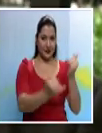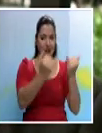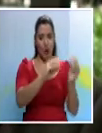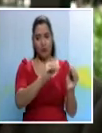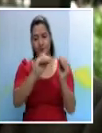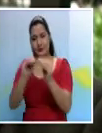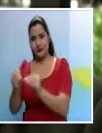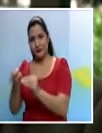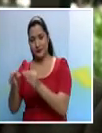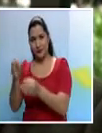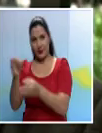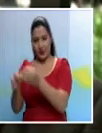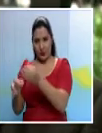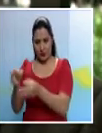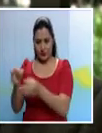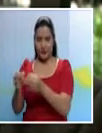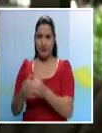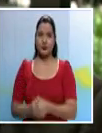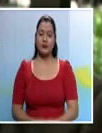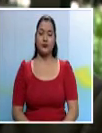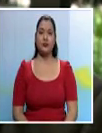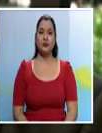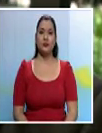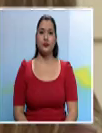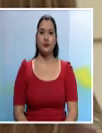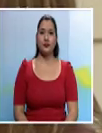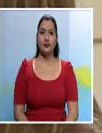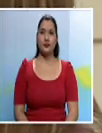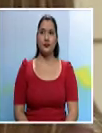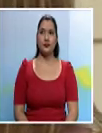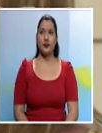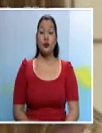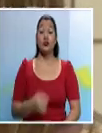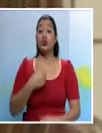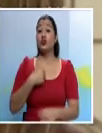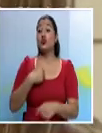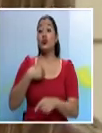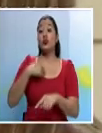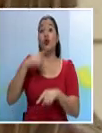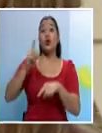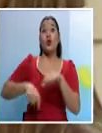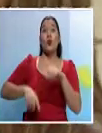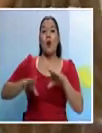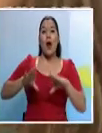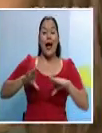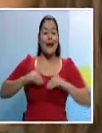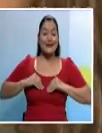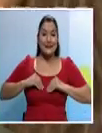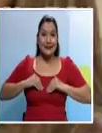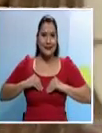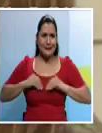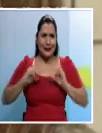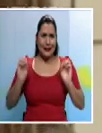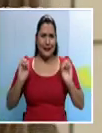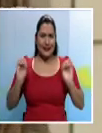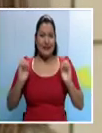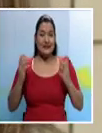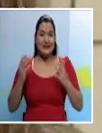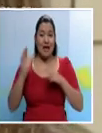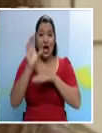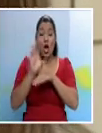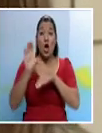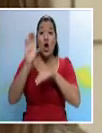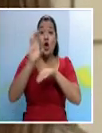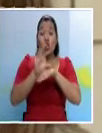-administrativas de la Universidad de Costa Rica. No puedo aceptar desde ningún punto de vista proponer que el Consejo